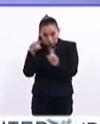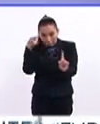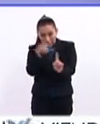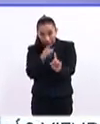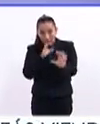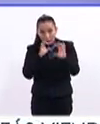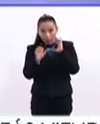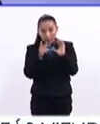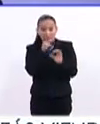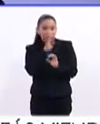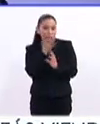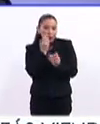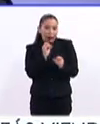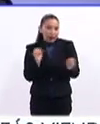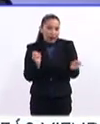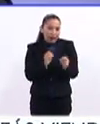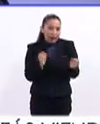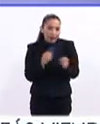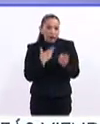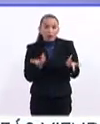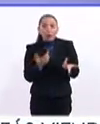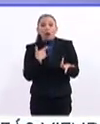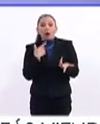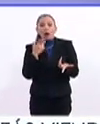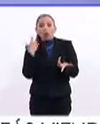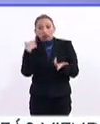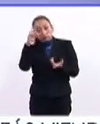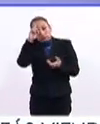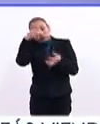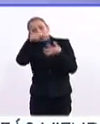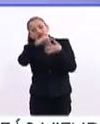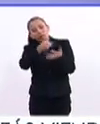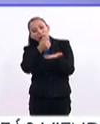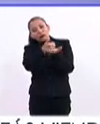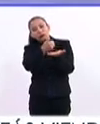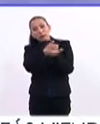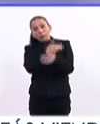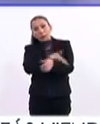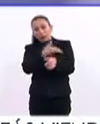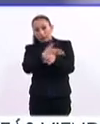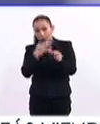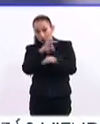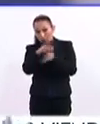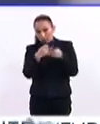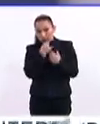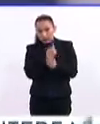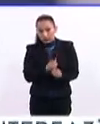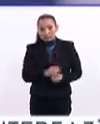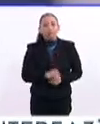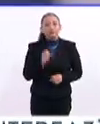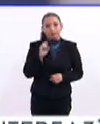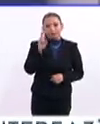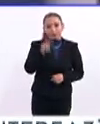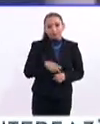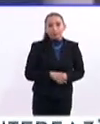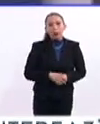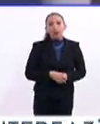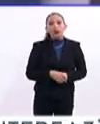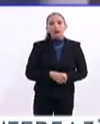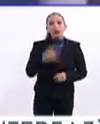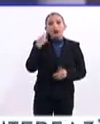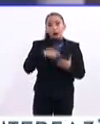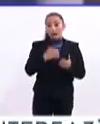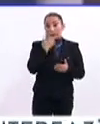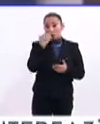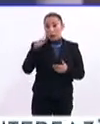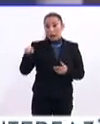directa y sobre todo con orientación para llegar a una solución conjunta para los niños. Así es, Omar. O sea, yo creo que